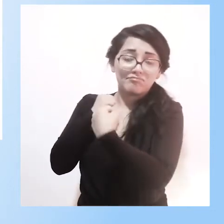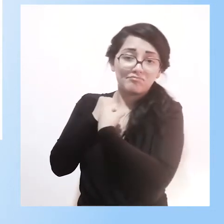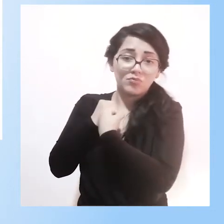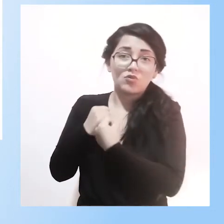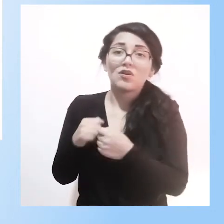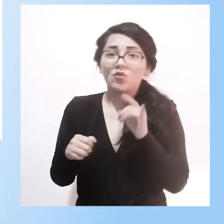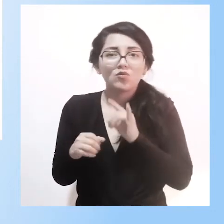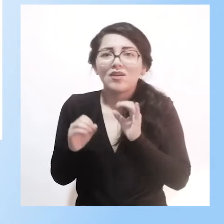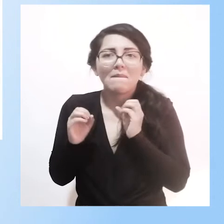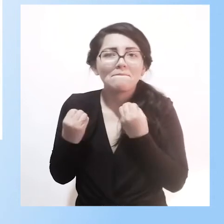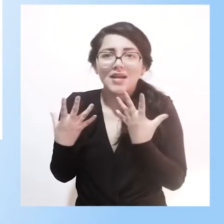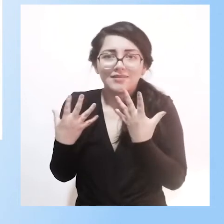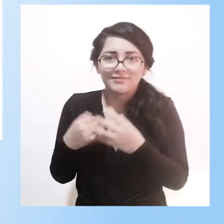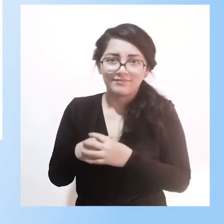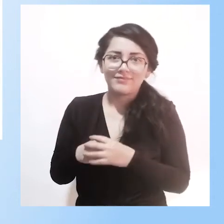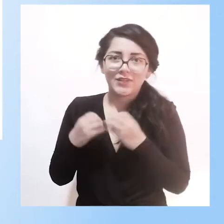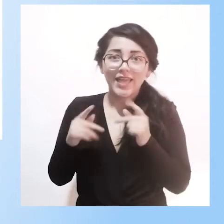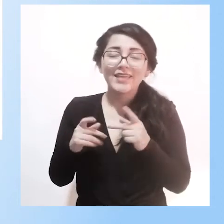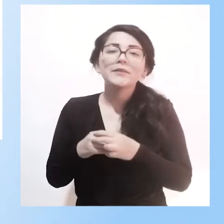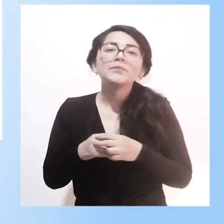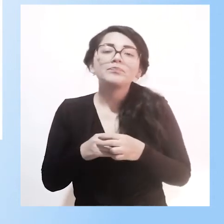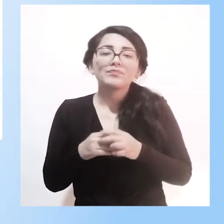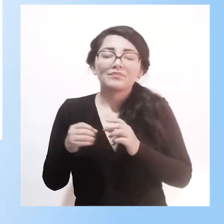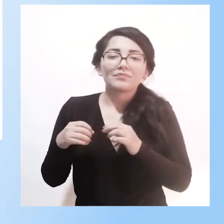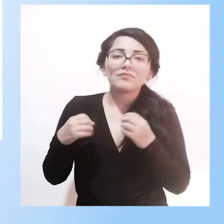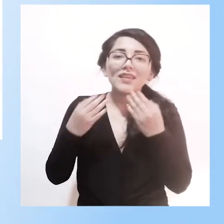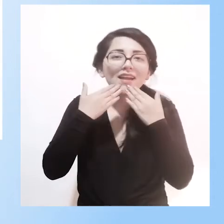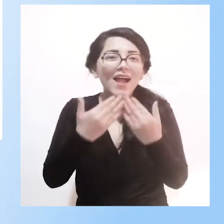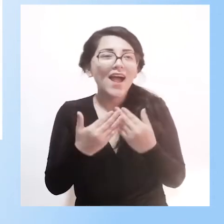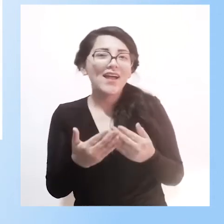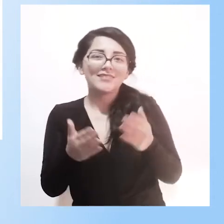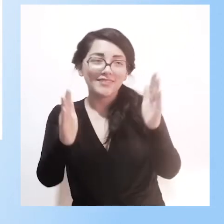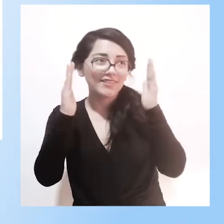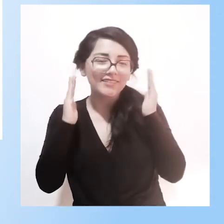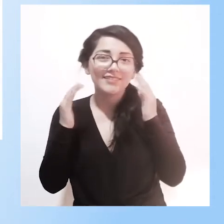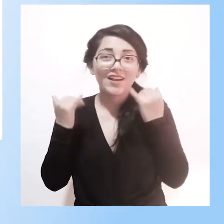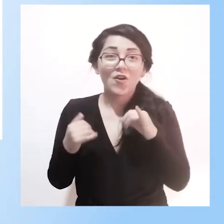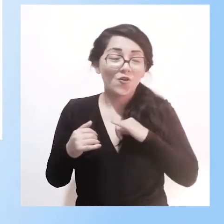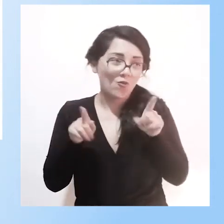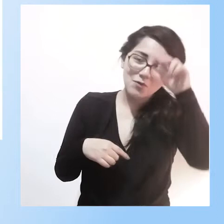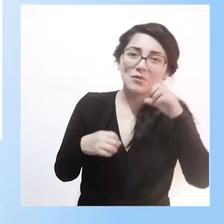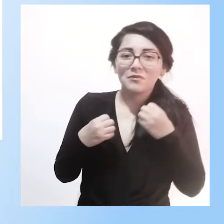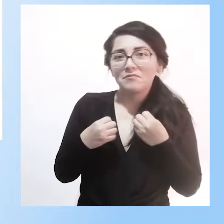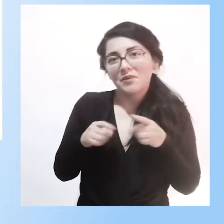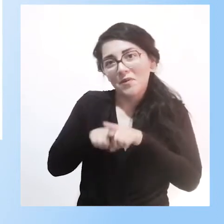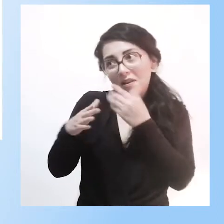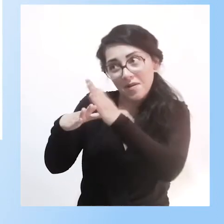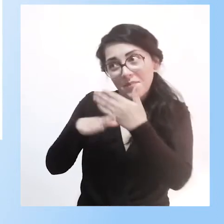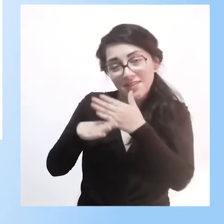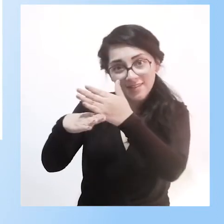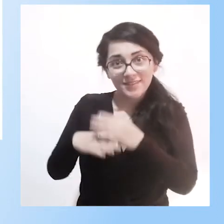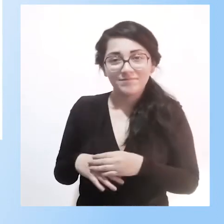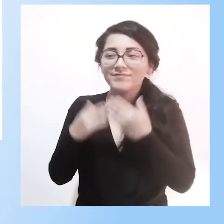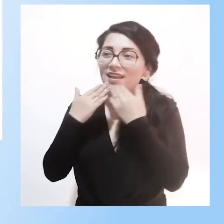Así que, gracias por escucharme y voy a escuchar atentamente a mis queridas colegas. Muchísimas gracias, Luis.